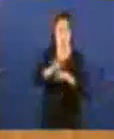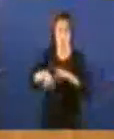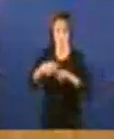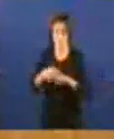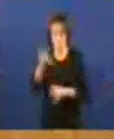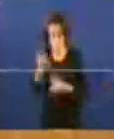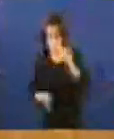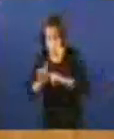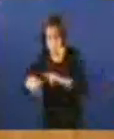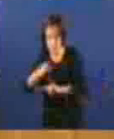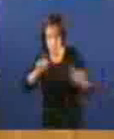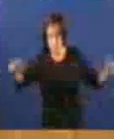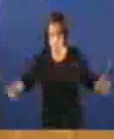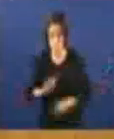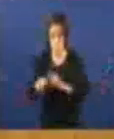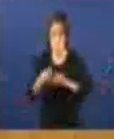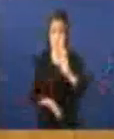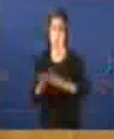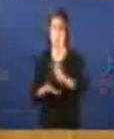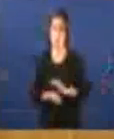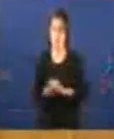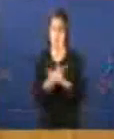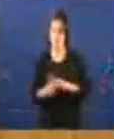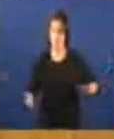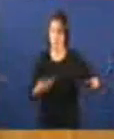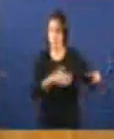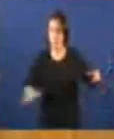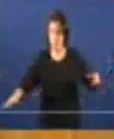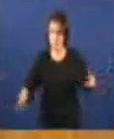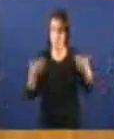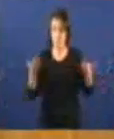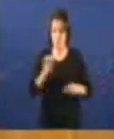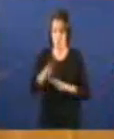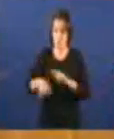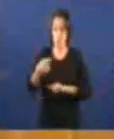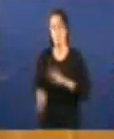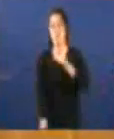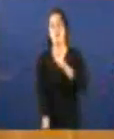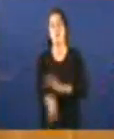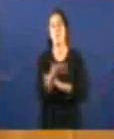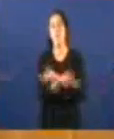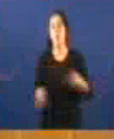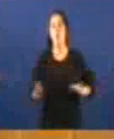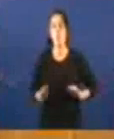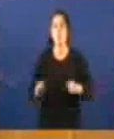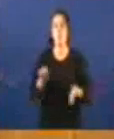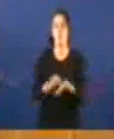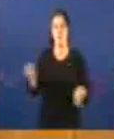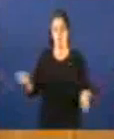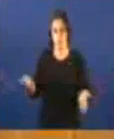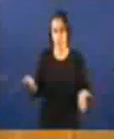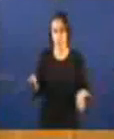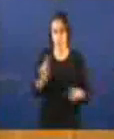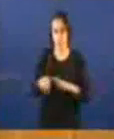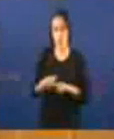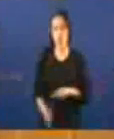das curacións e aumento da mortalidade. E que logo, non canto de medir a súa eficiencia por os seus resultados clínicos, mire